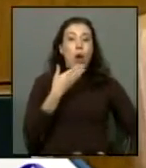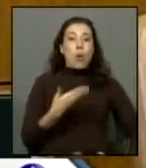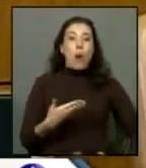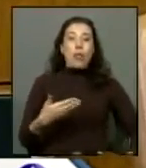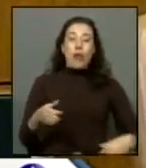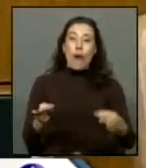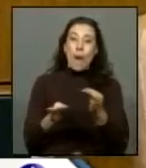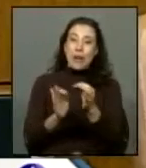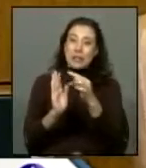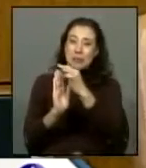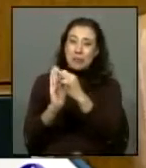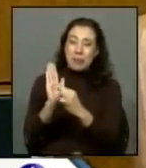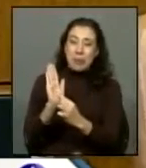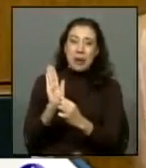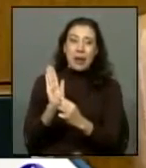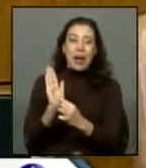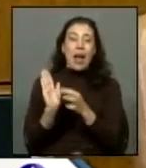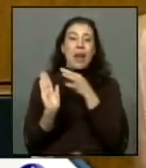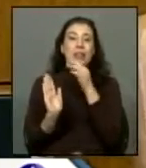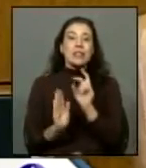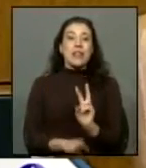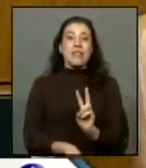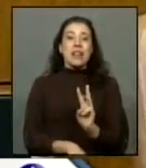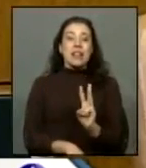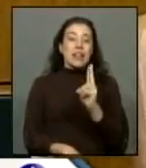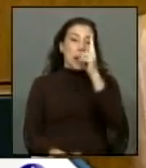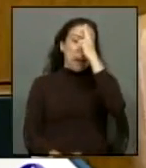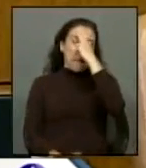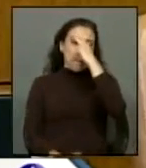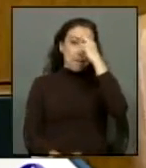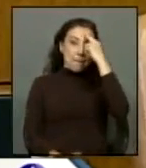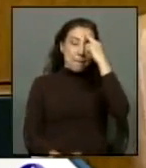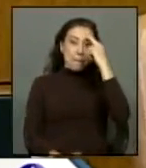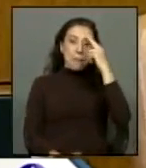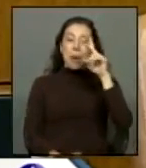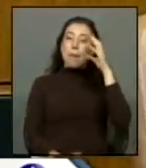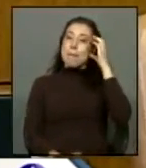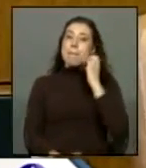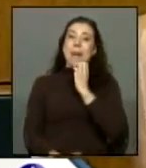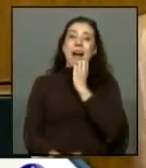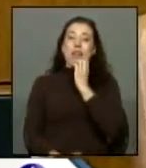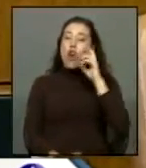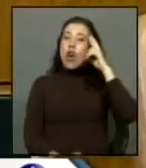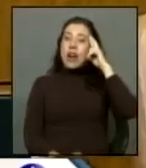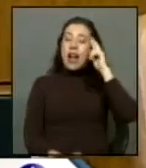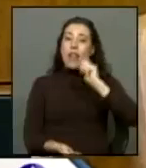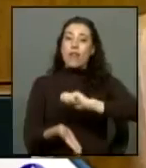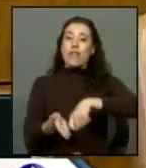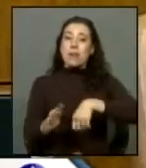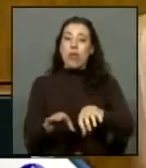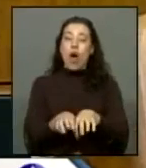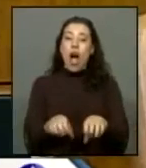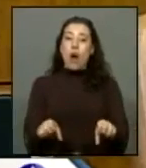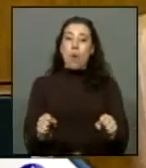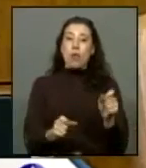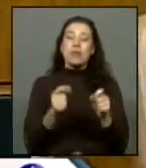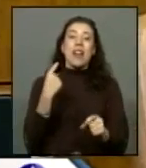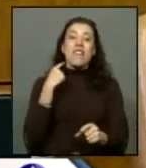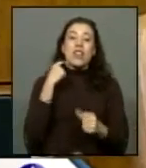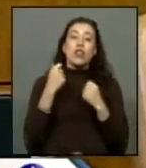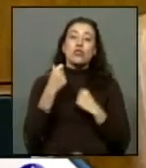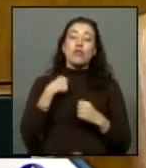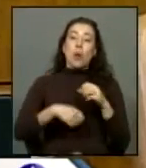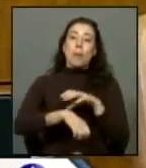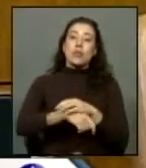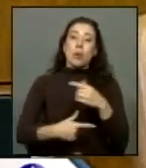fundamentos señala que el 23 de marzo de mayo en Rancagua fue suscrito un acuerdo entre las víctimas que sufrieron